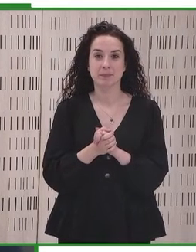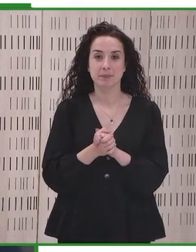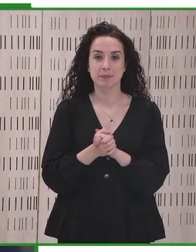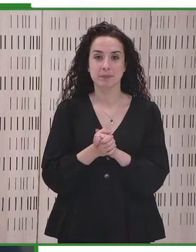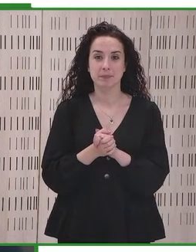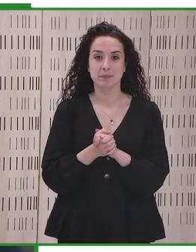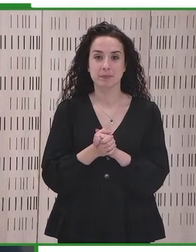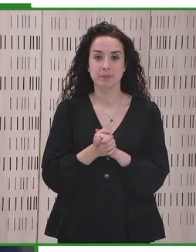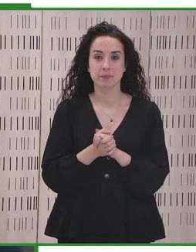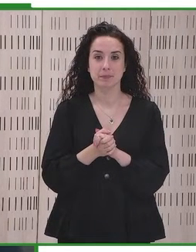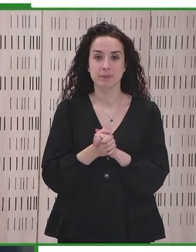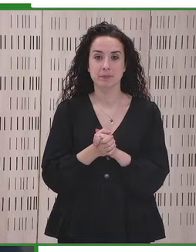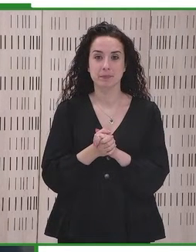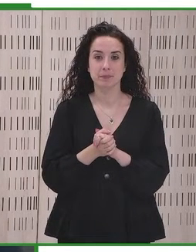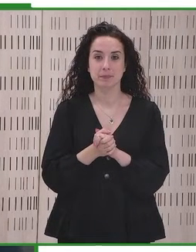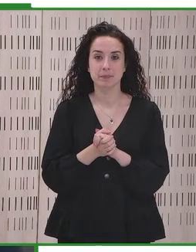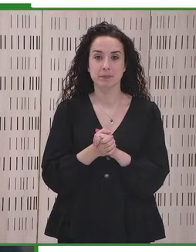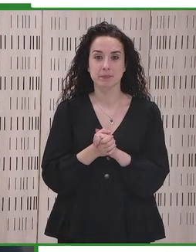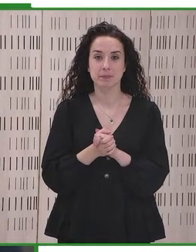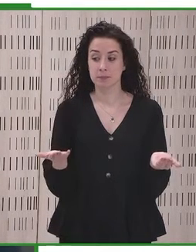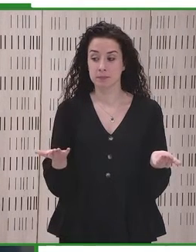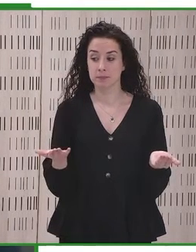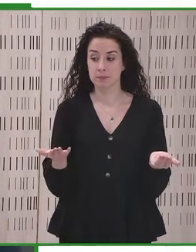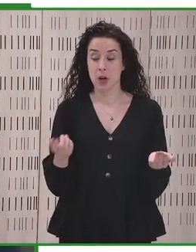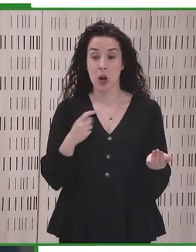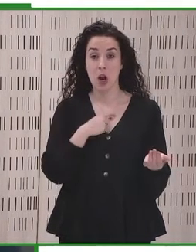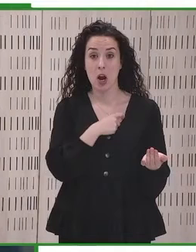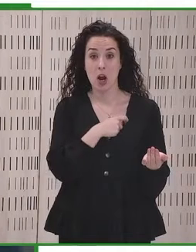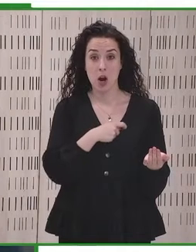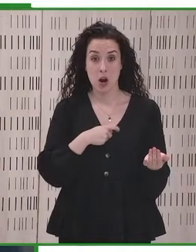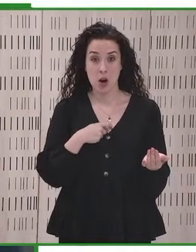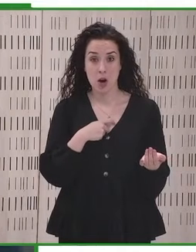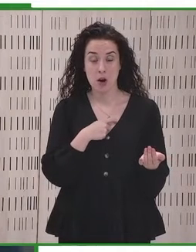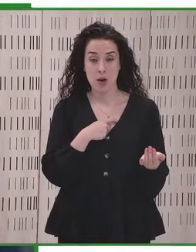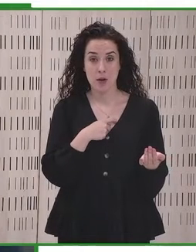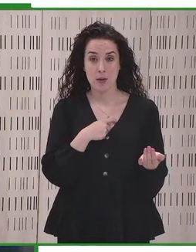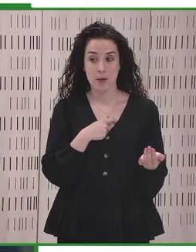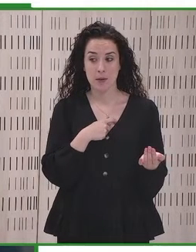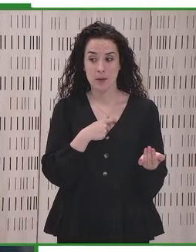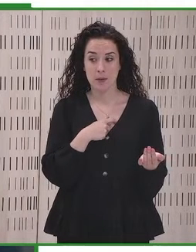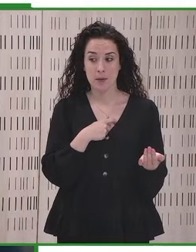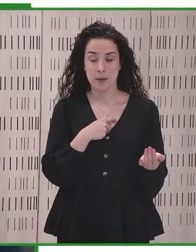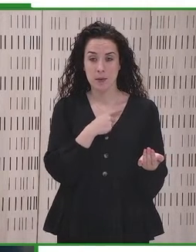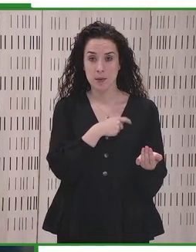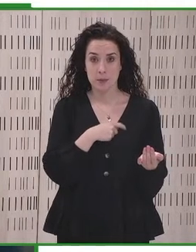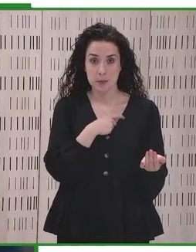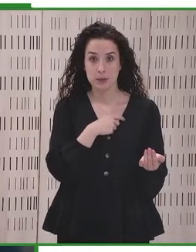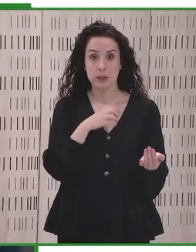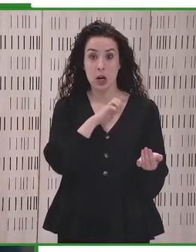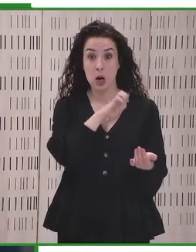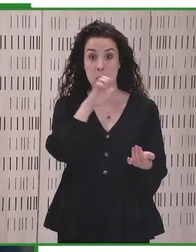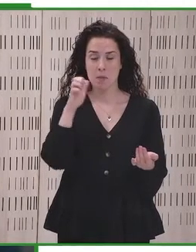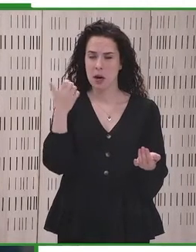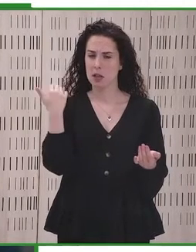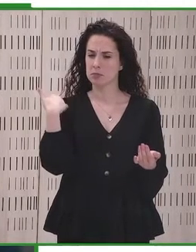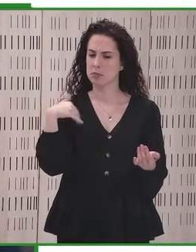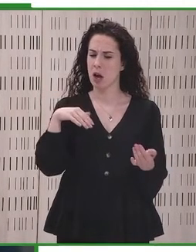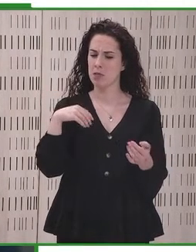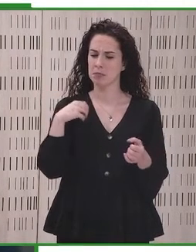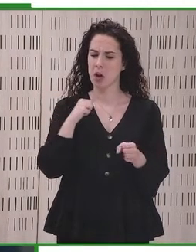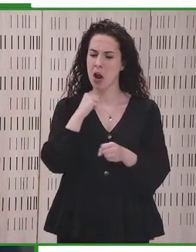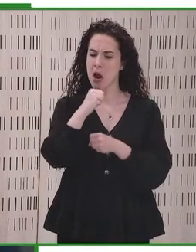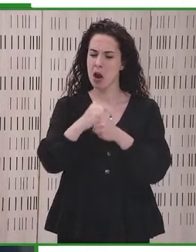la Comisión Europea lleva muchos años